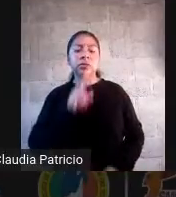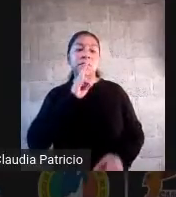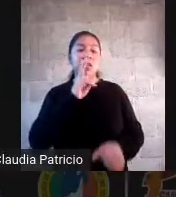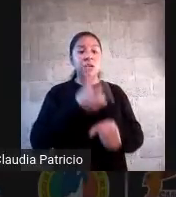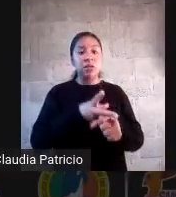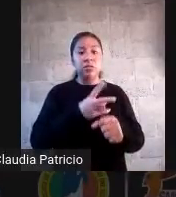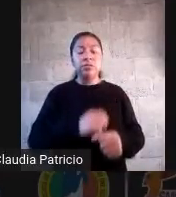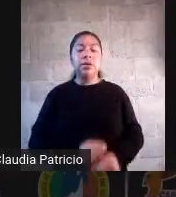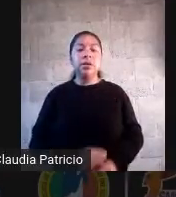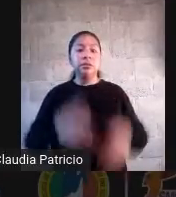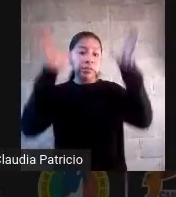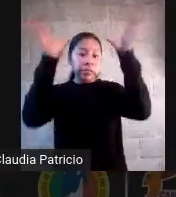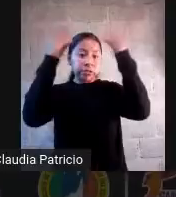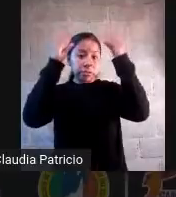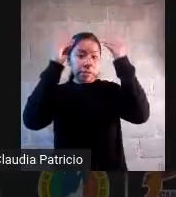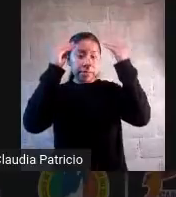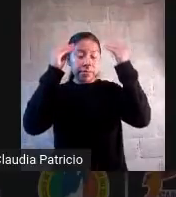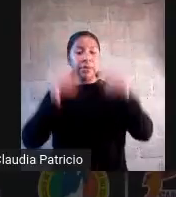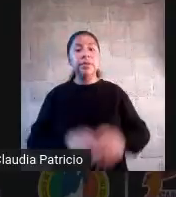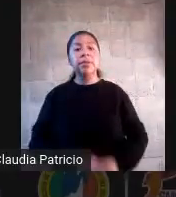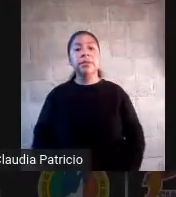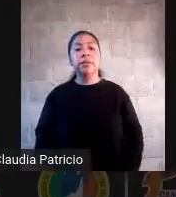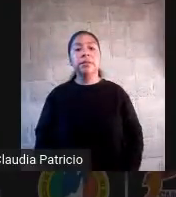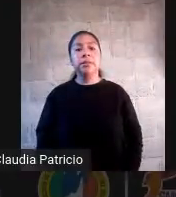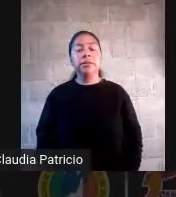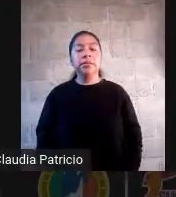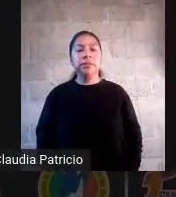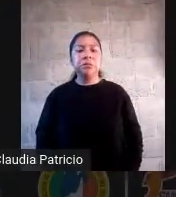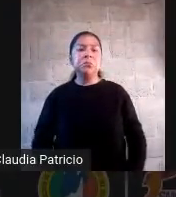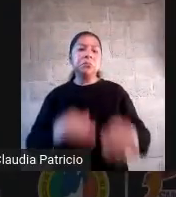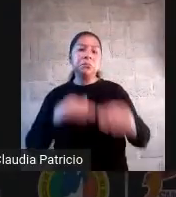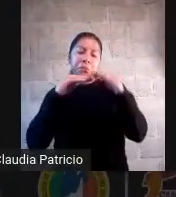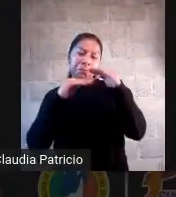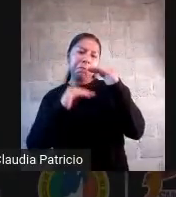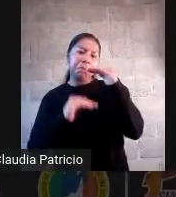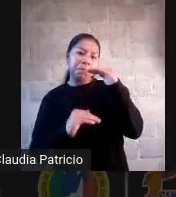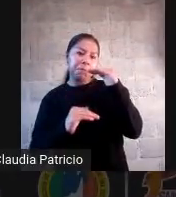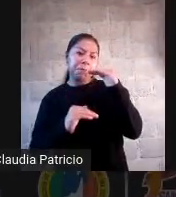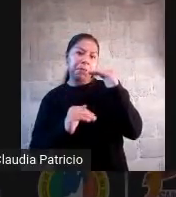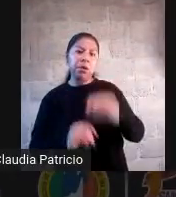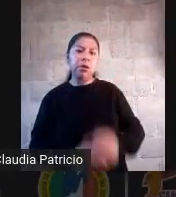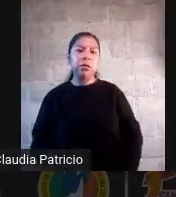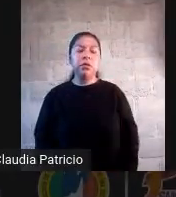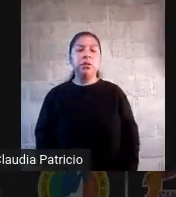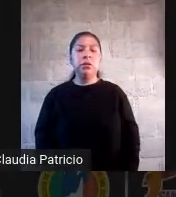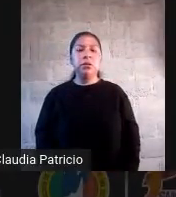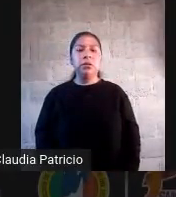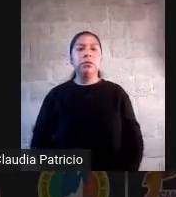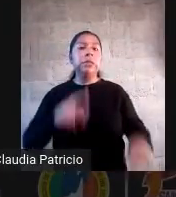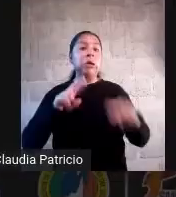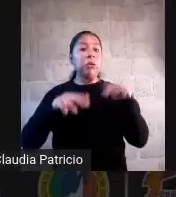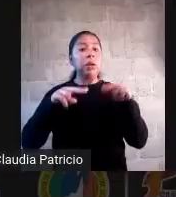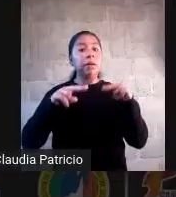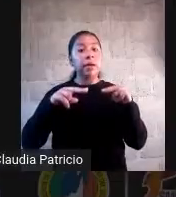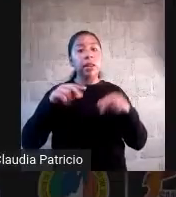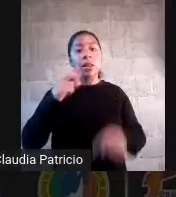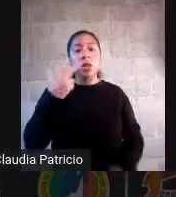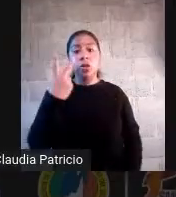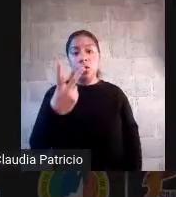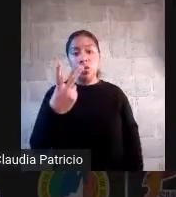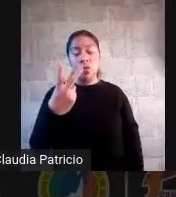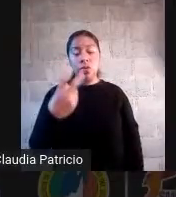aprendizajes esperados que también son de nivel bajito. Hay un nivel operativo 2 de estrategias didácticas que